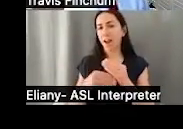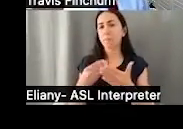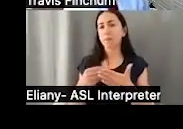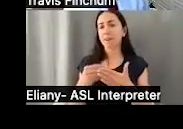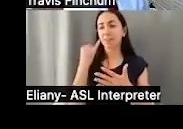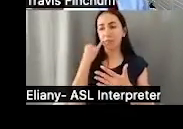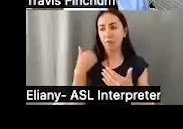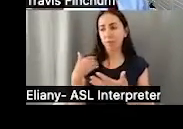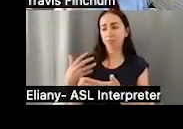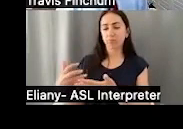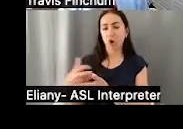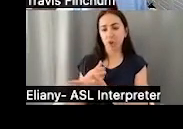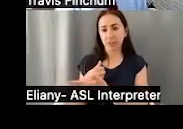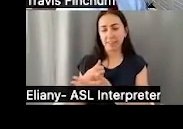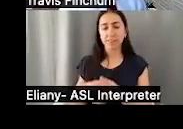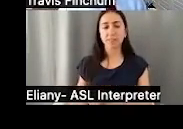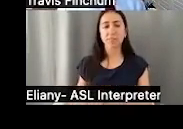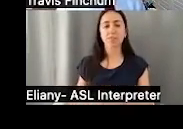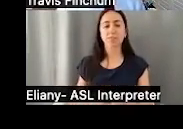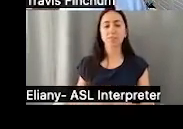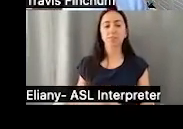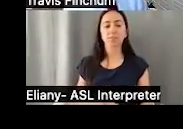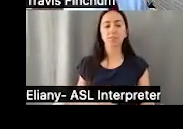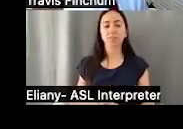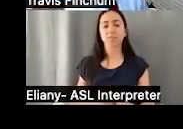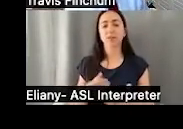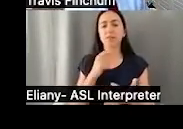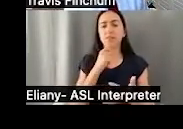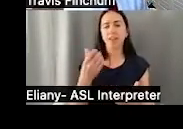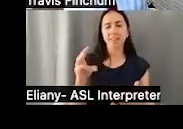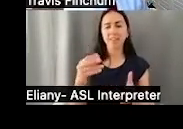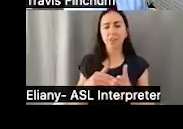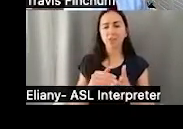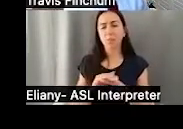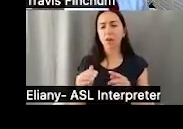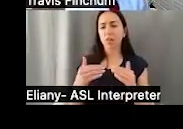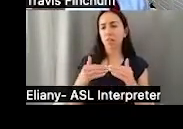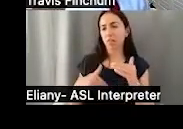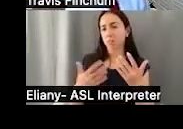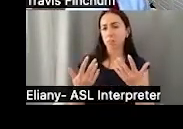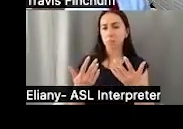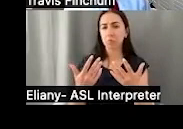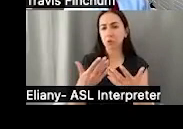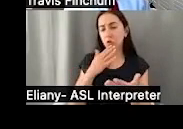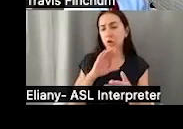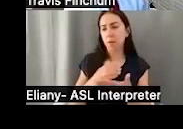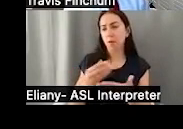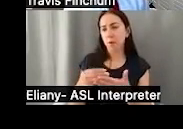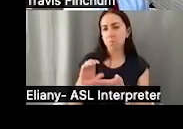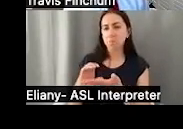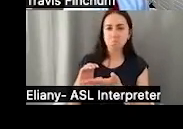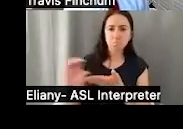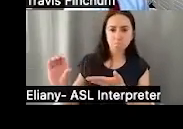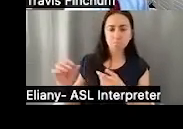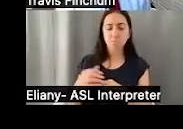fondos adicionales si tienes ganancias. No son 17.000, pero está llegando casi ese monto. Puedes poner bastante